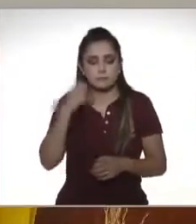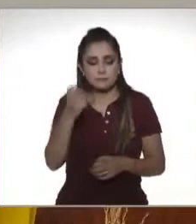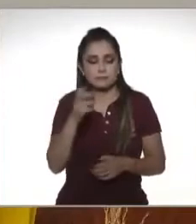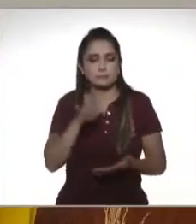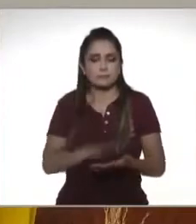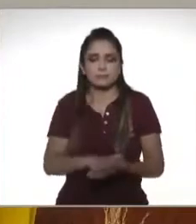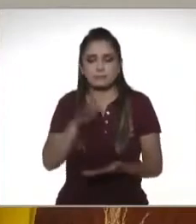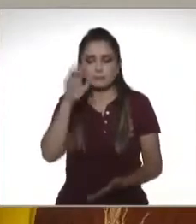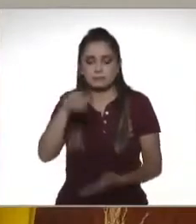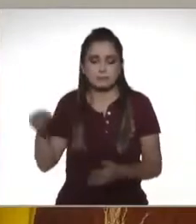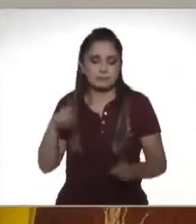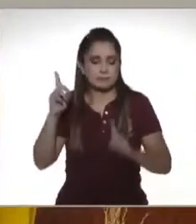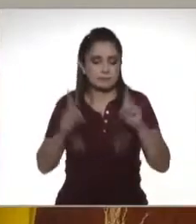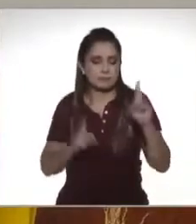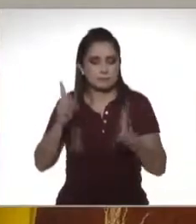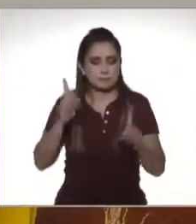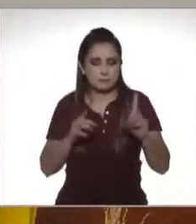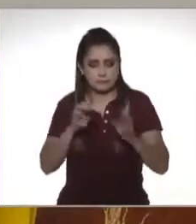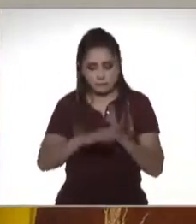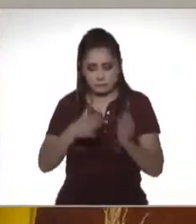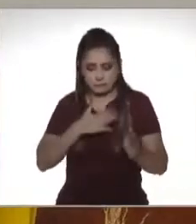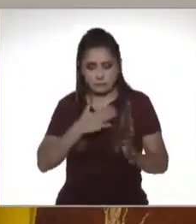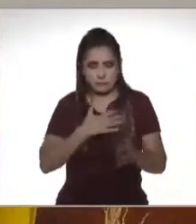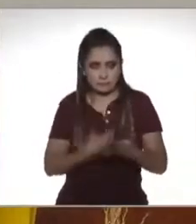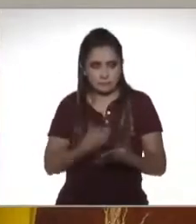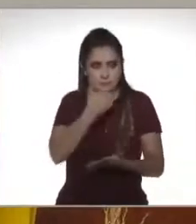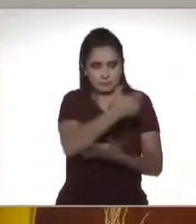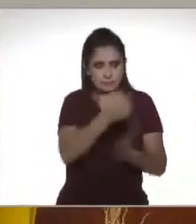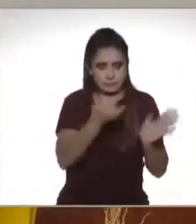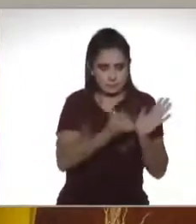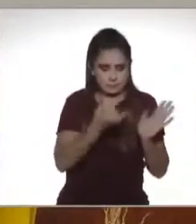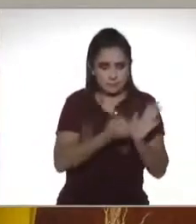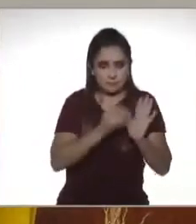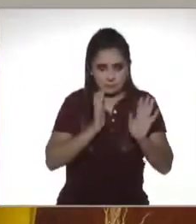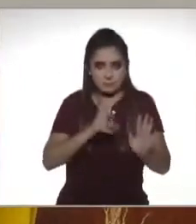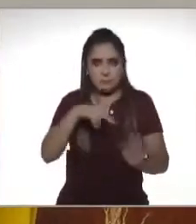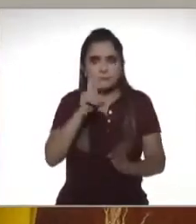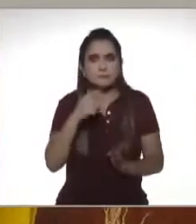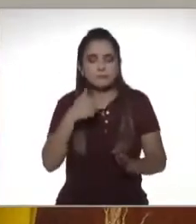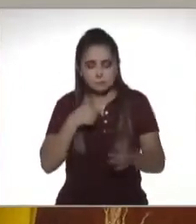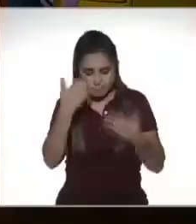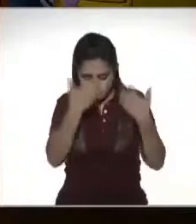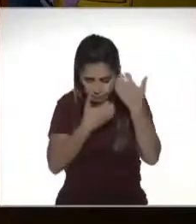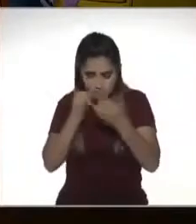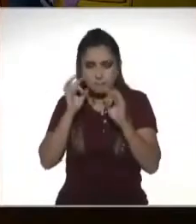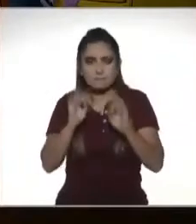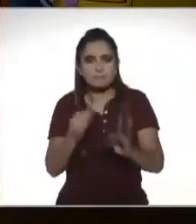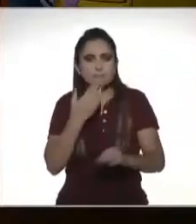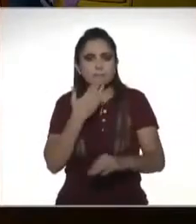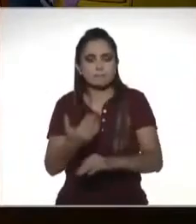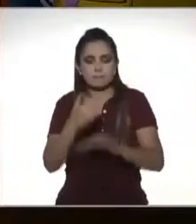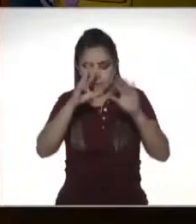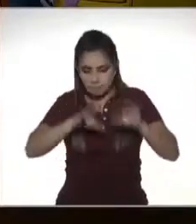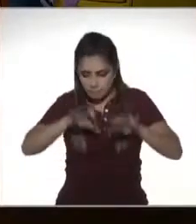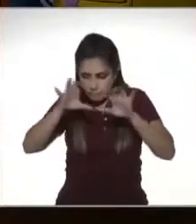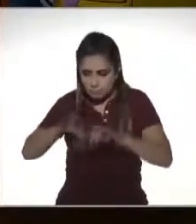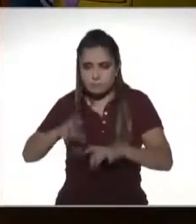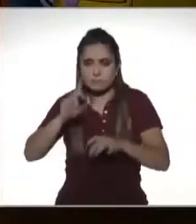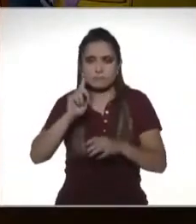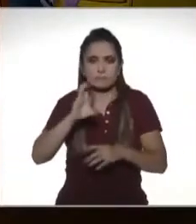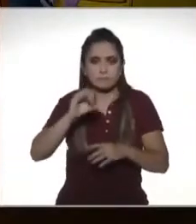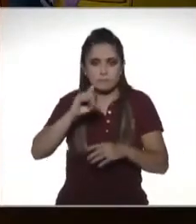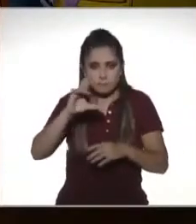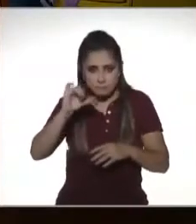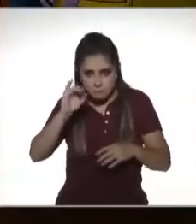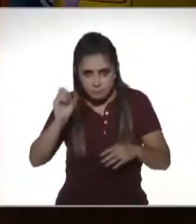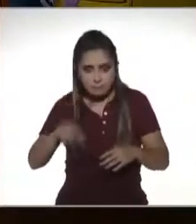dudas que más nos ha llegado es uno como contribuyente ¿cómo podemos verificar que estamos haciendo de manera correcta nuestras declaraciones? ¿hay alguna forma